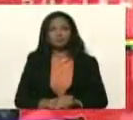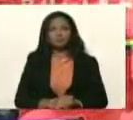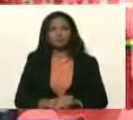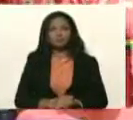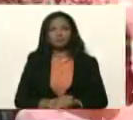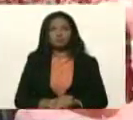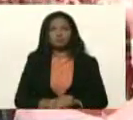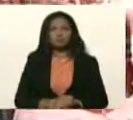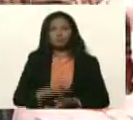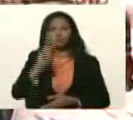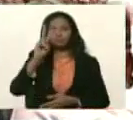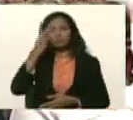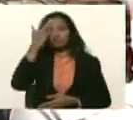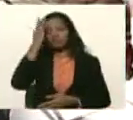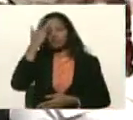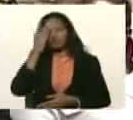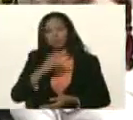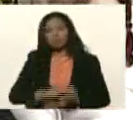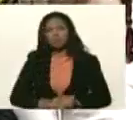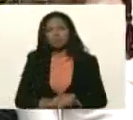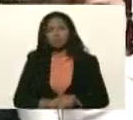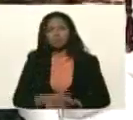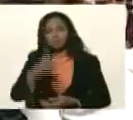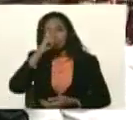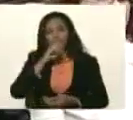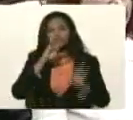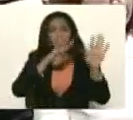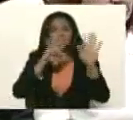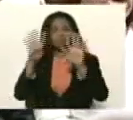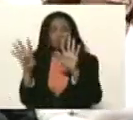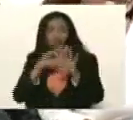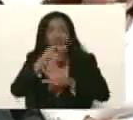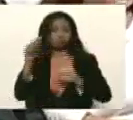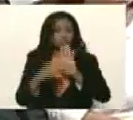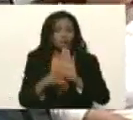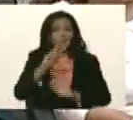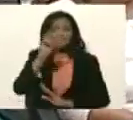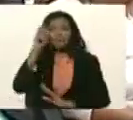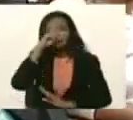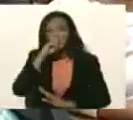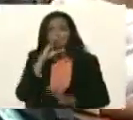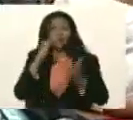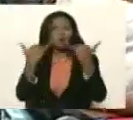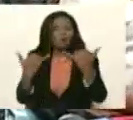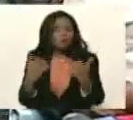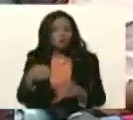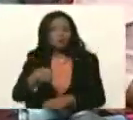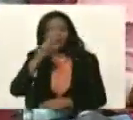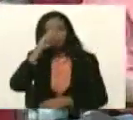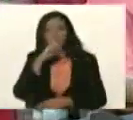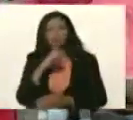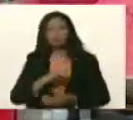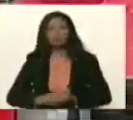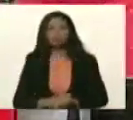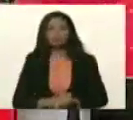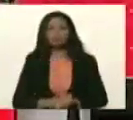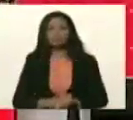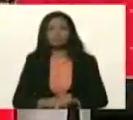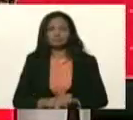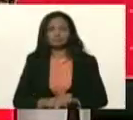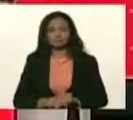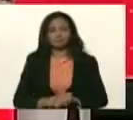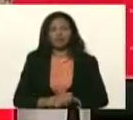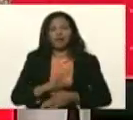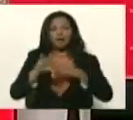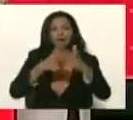el 2 de febrero, del año 99, cumplimos 20 años ahorita, este año, hasta el